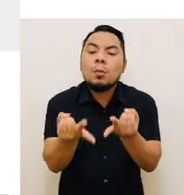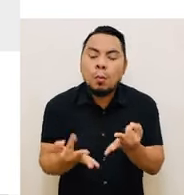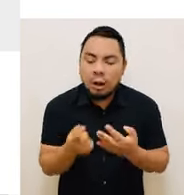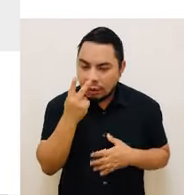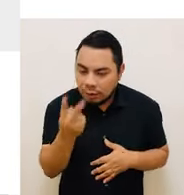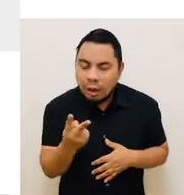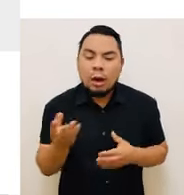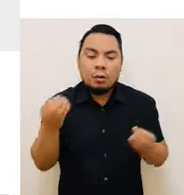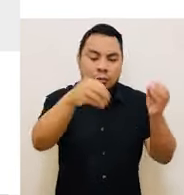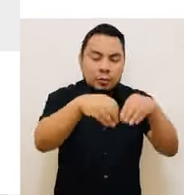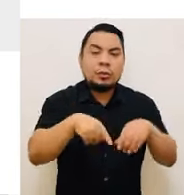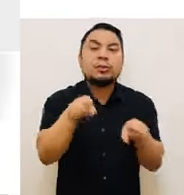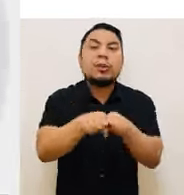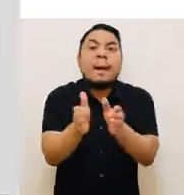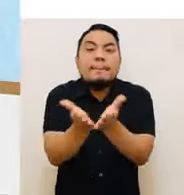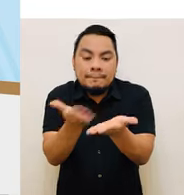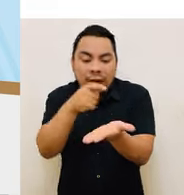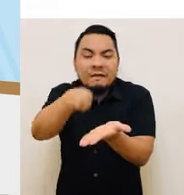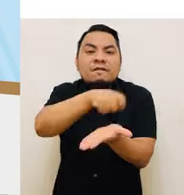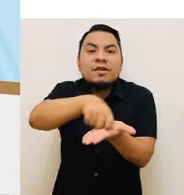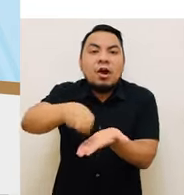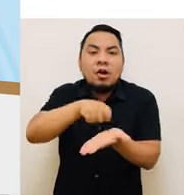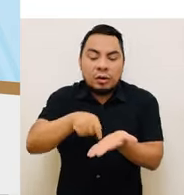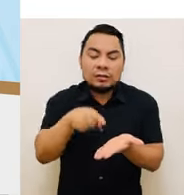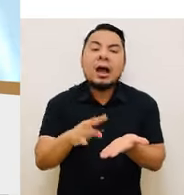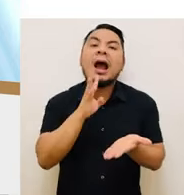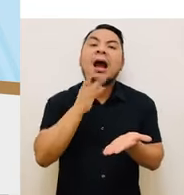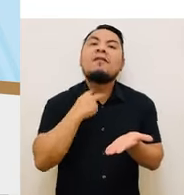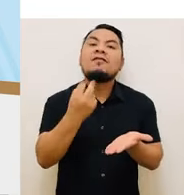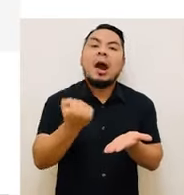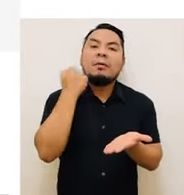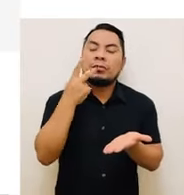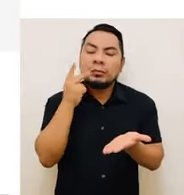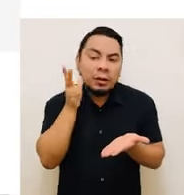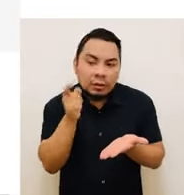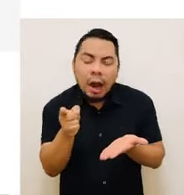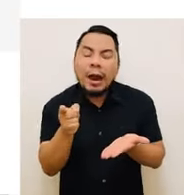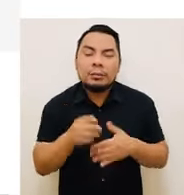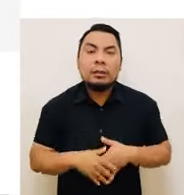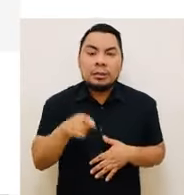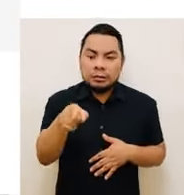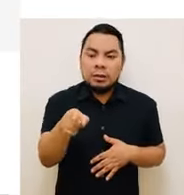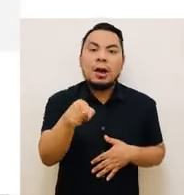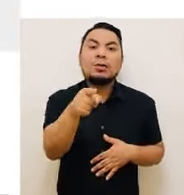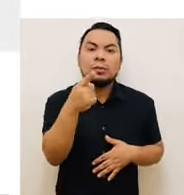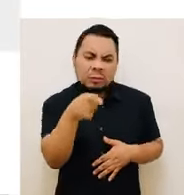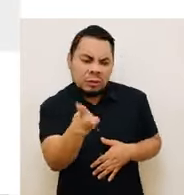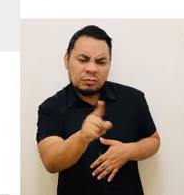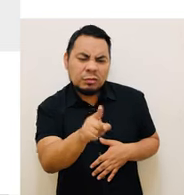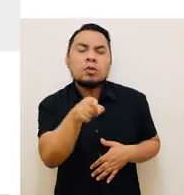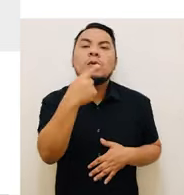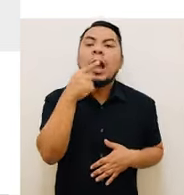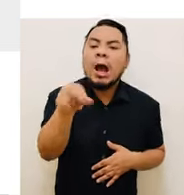Observar el contenido de la cédula cuyo voto se lea en voz alta en la mesa. Impugnar el voto. Formular